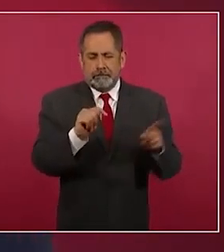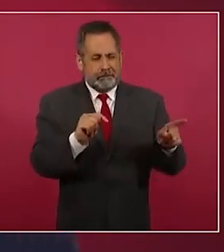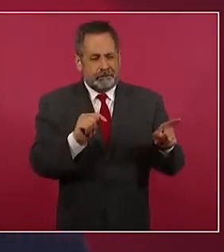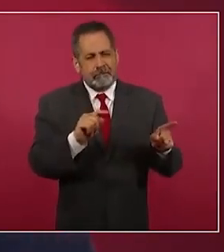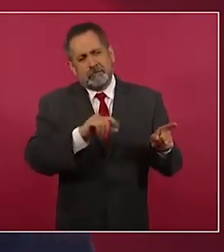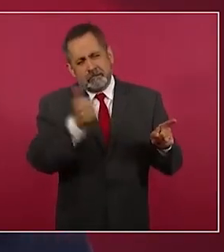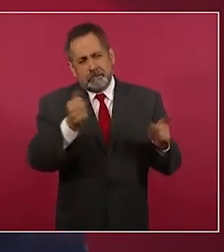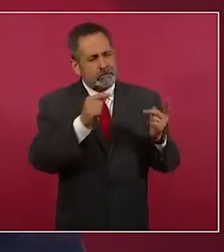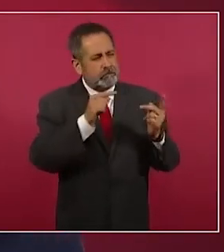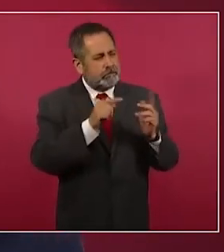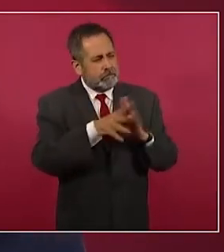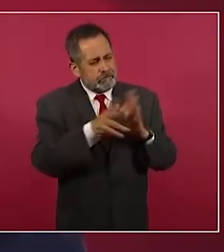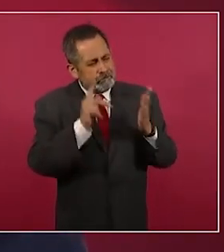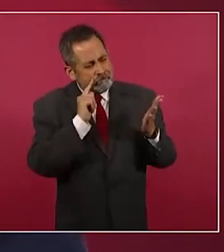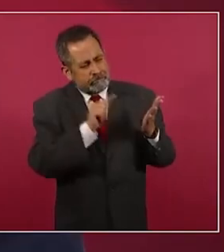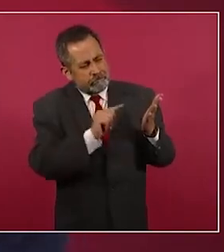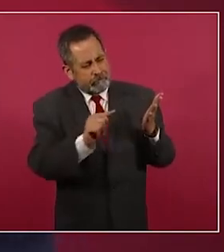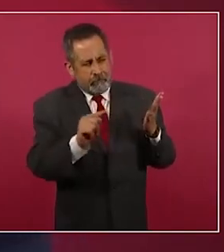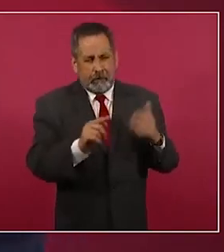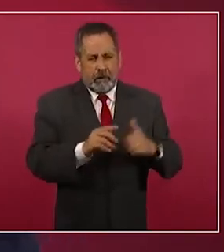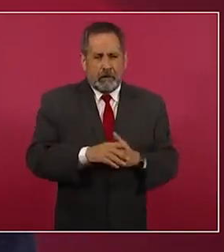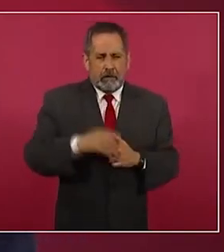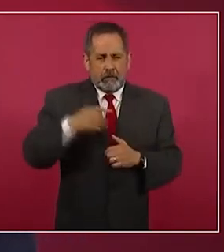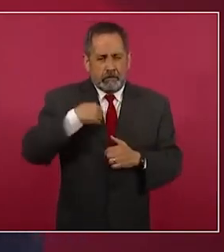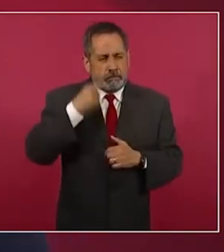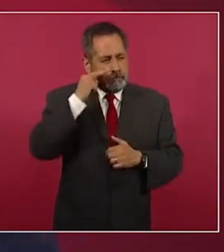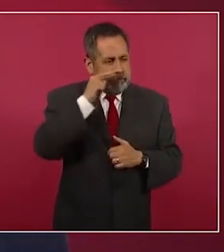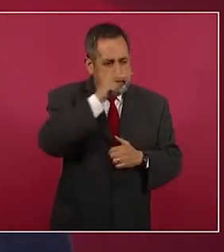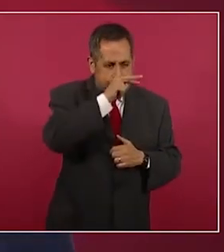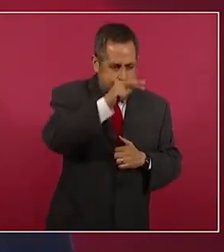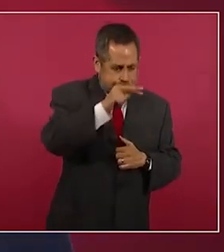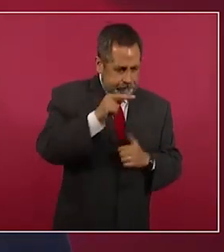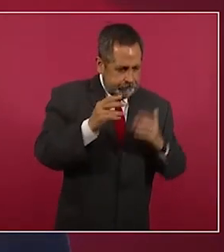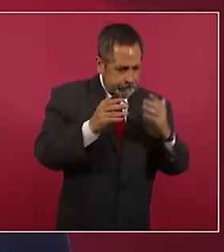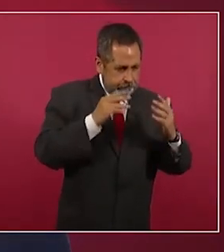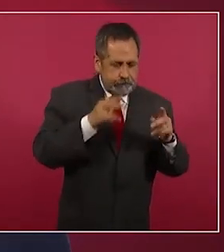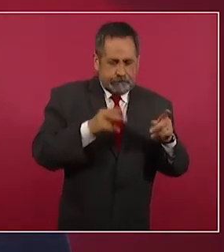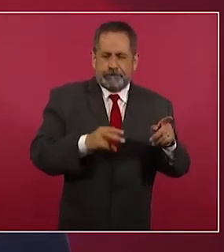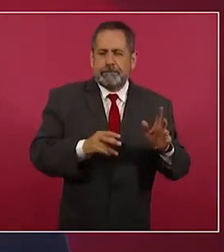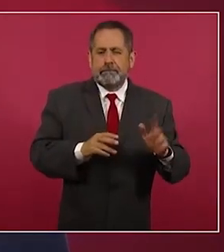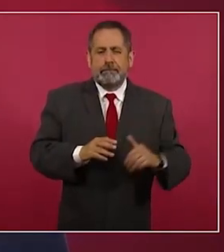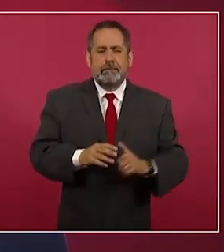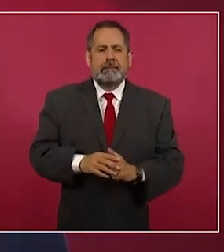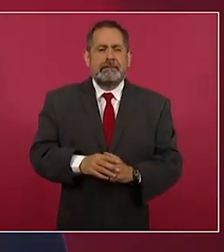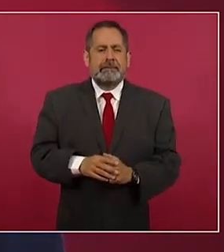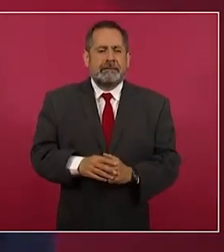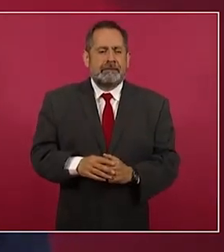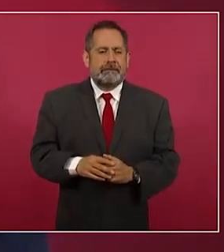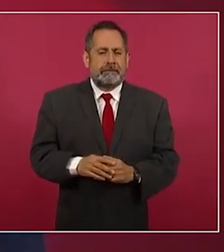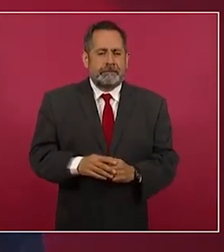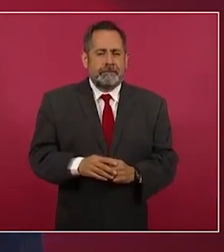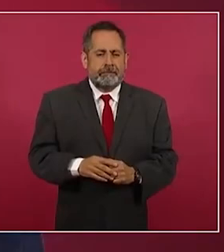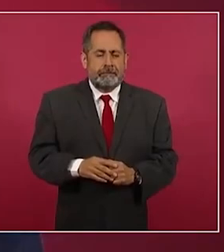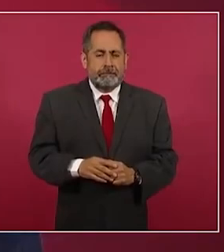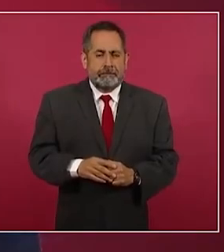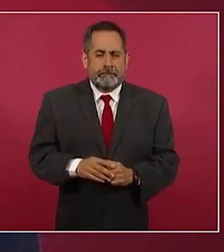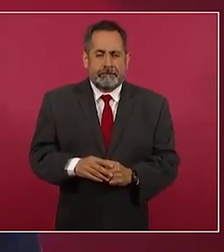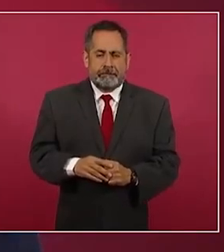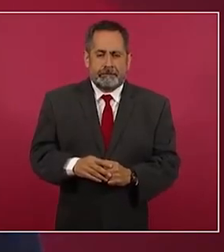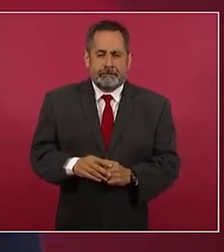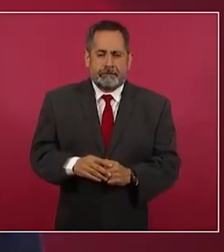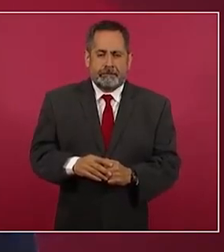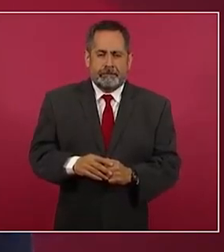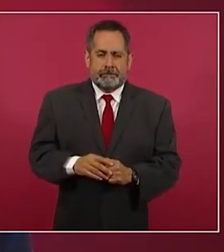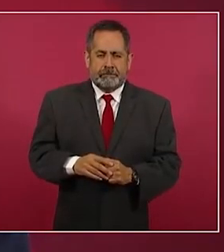que he estado viendo, que